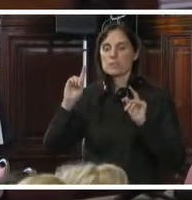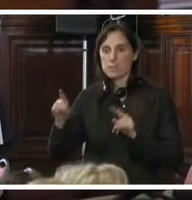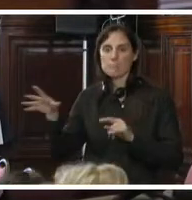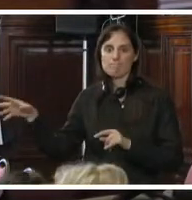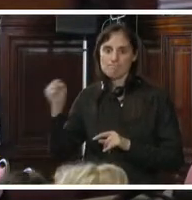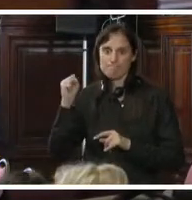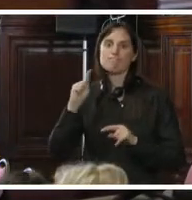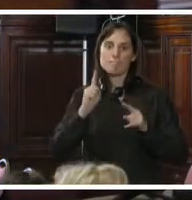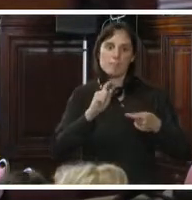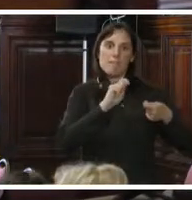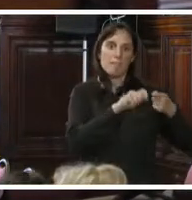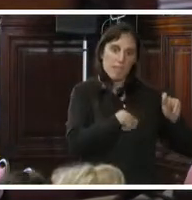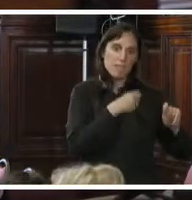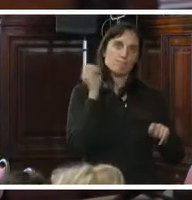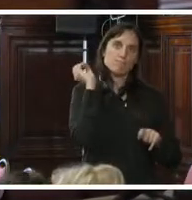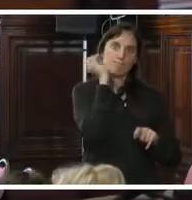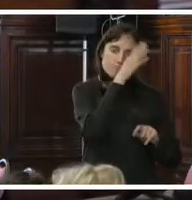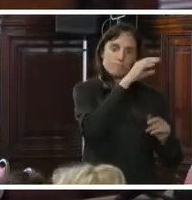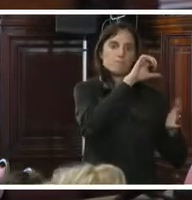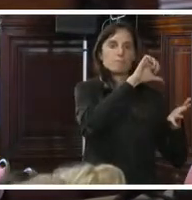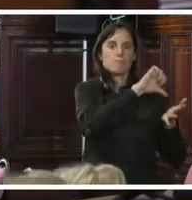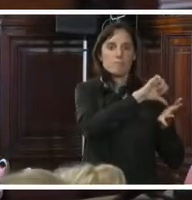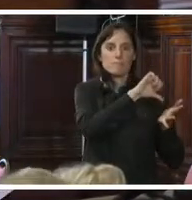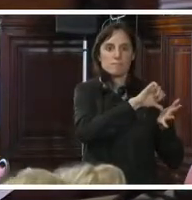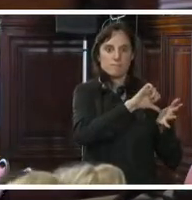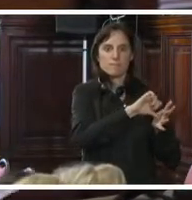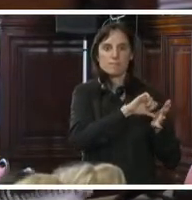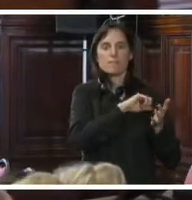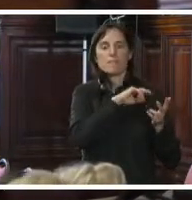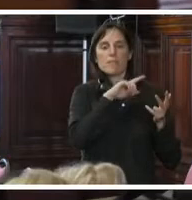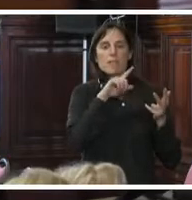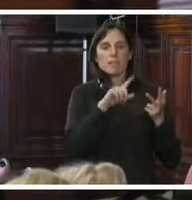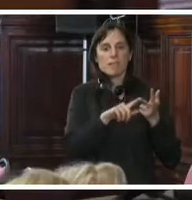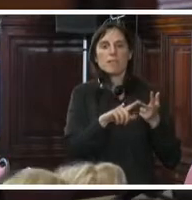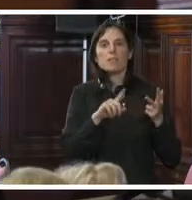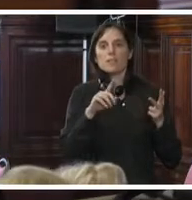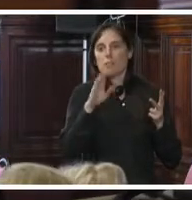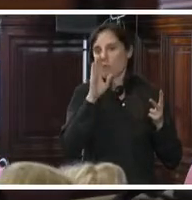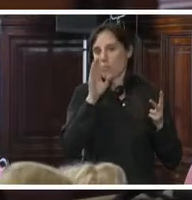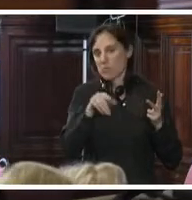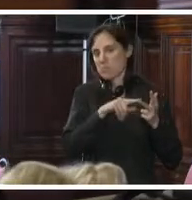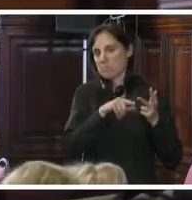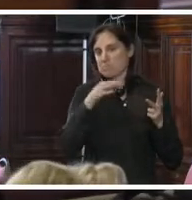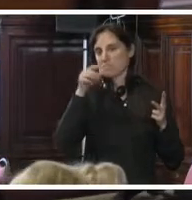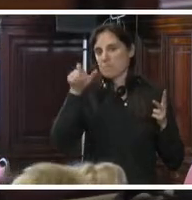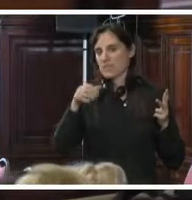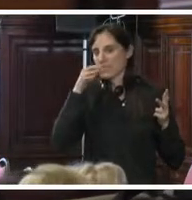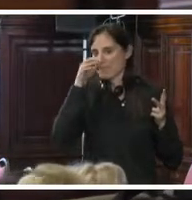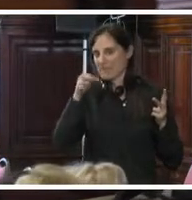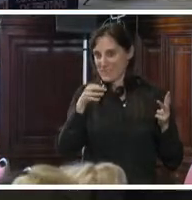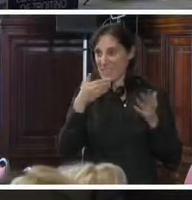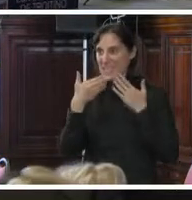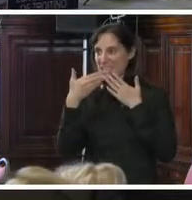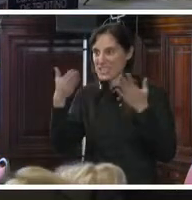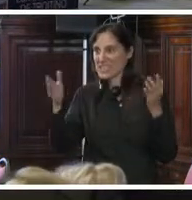primera parte informativa con el pliego petitorio que será presentado también por otro de nuestros compañeros. Agradezco mucho su